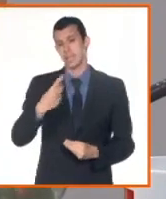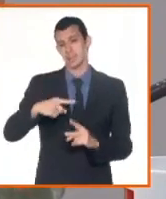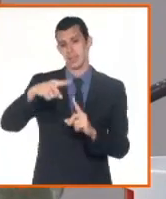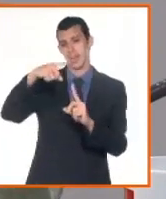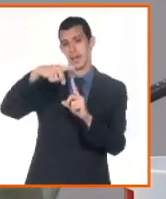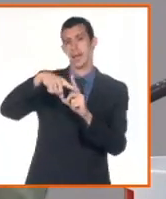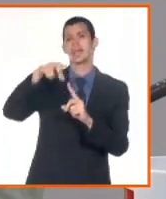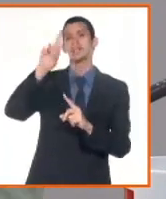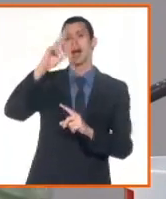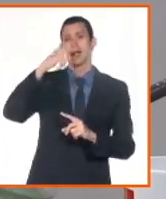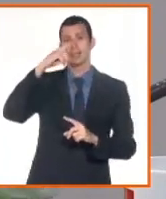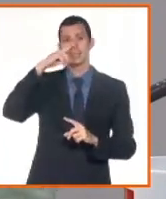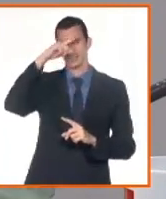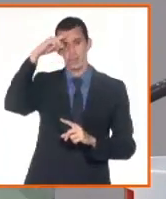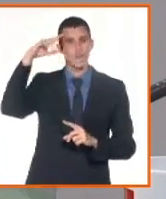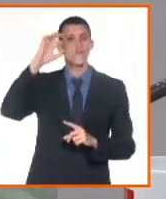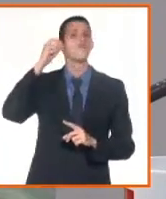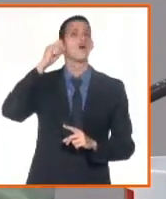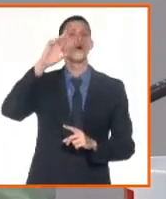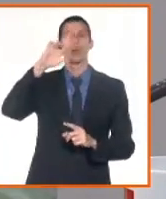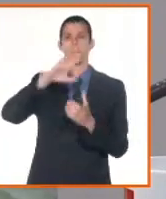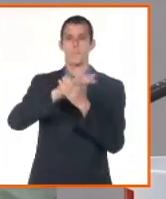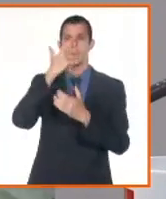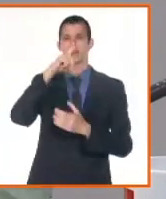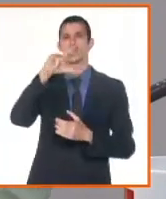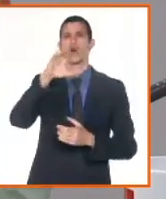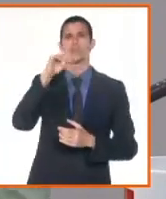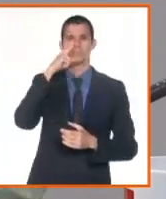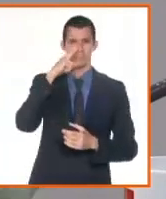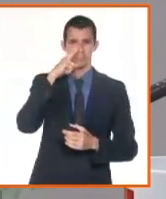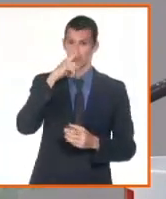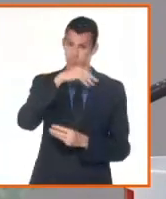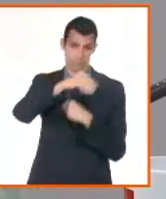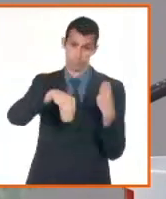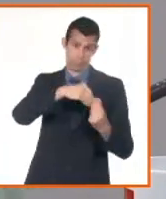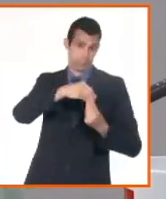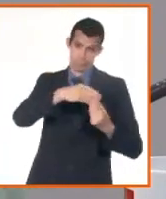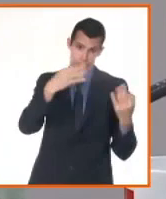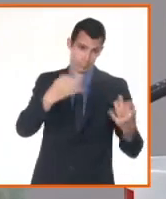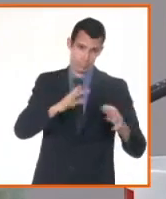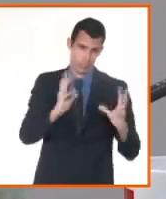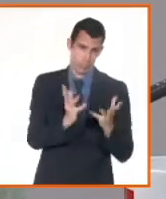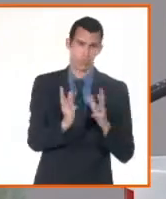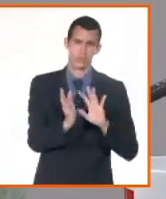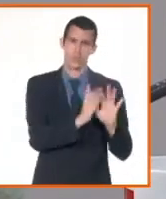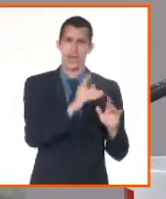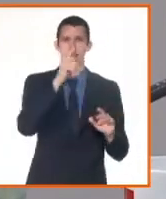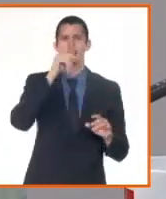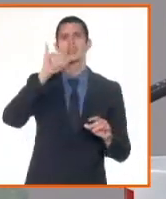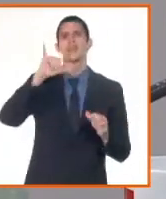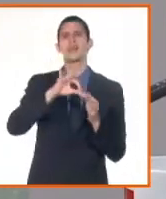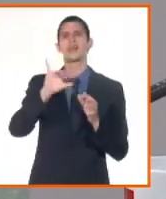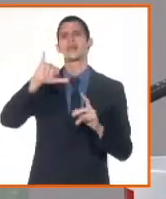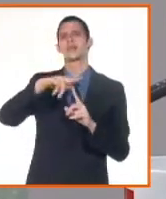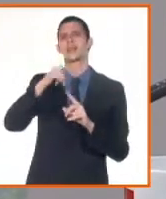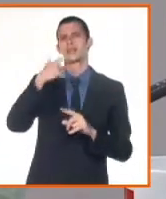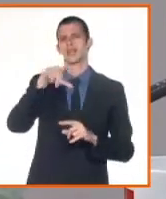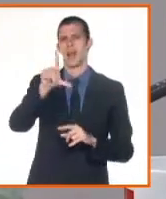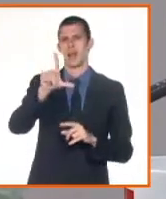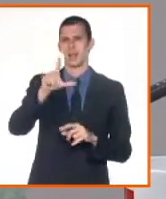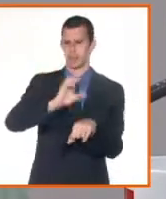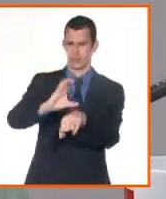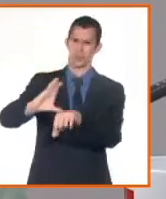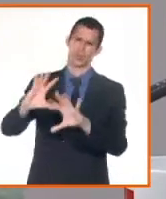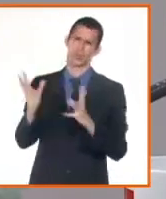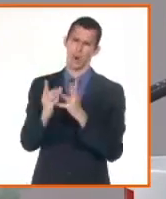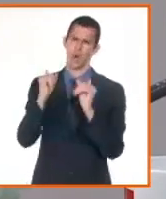informatización. Porque la primera parte, pudiéramos decir que pudiera ser todas las etapas del gobierno electrónico, hay que crear las condiciones para